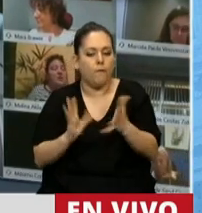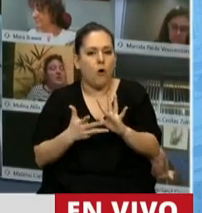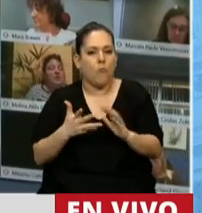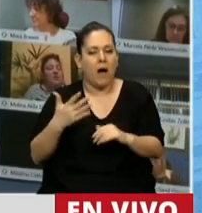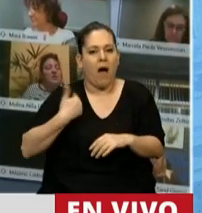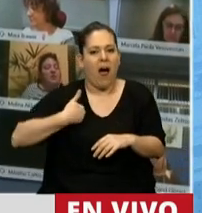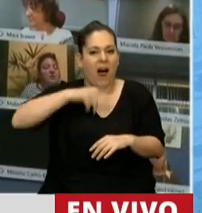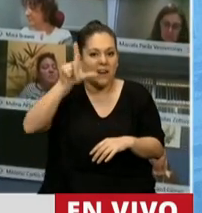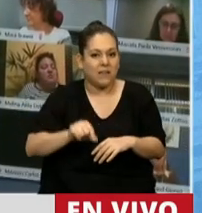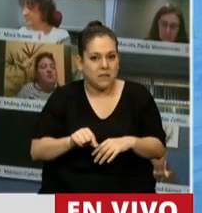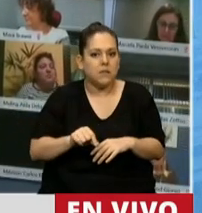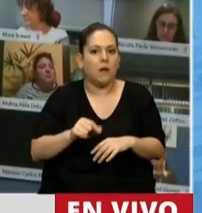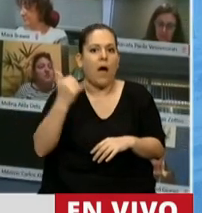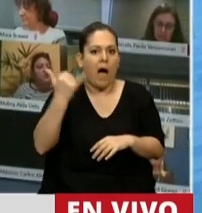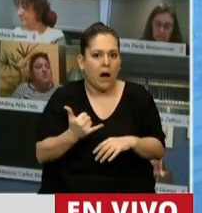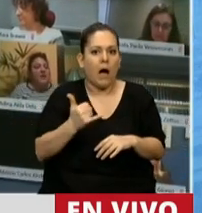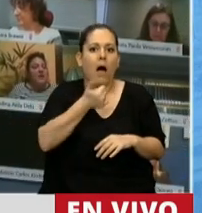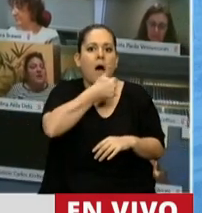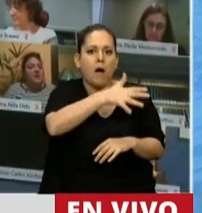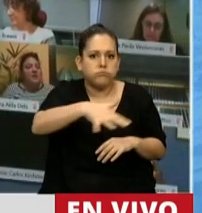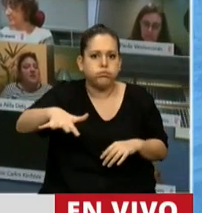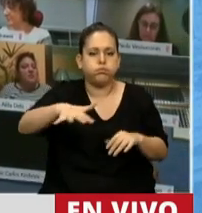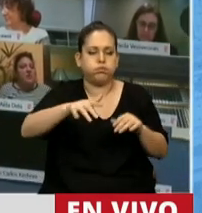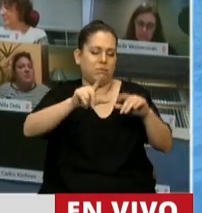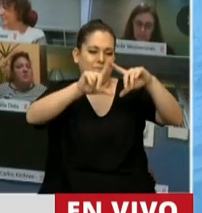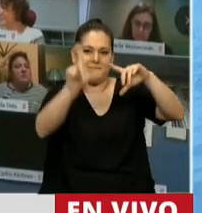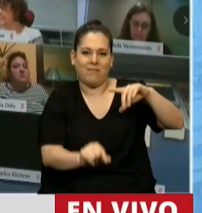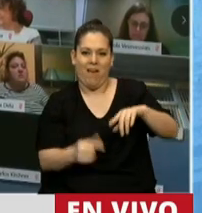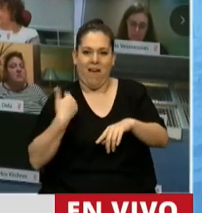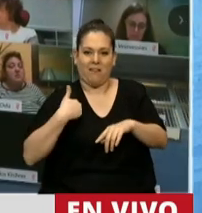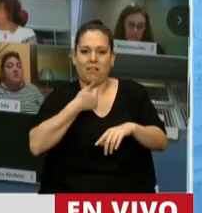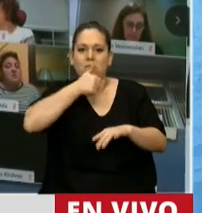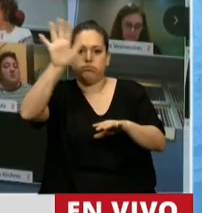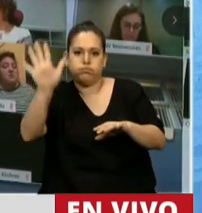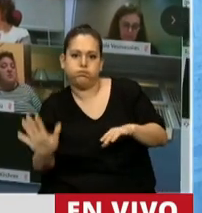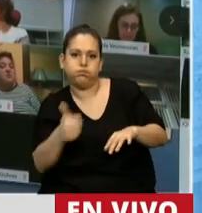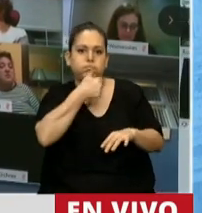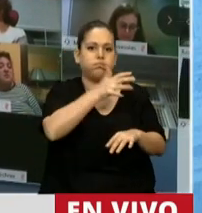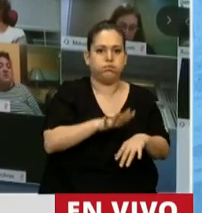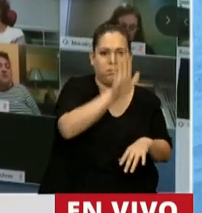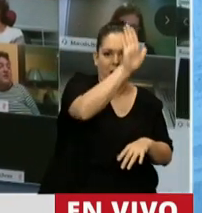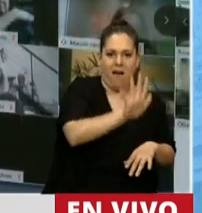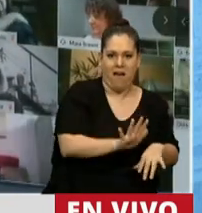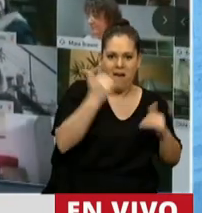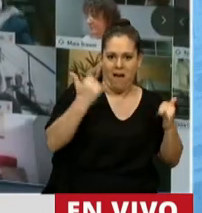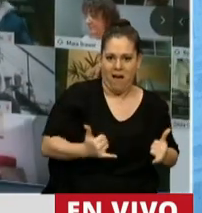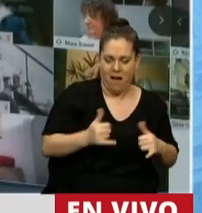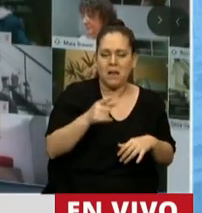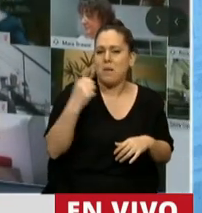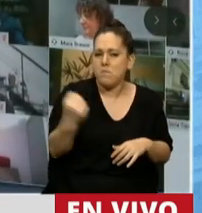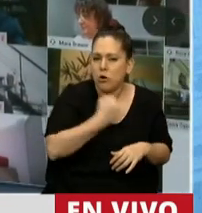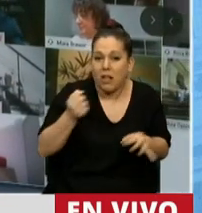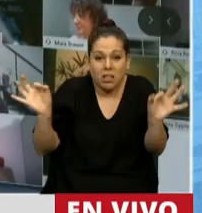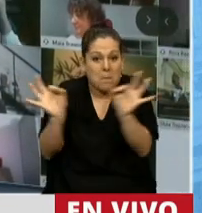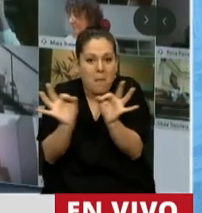bioceánico. Es importante la reafirmación del territorio de Malvinas